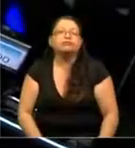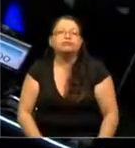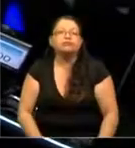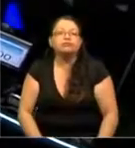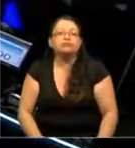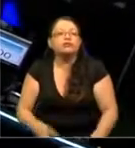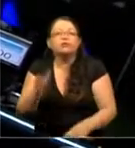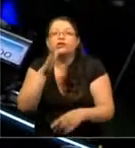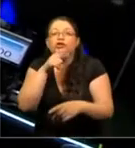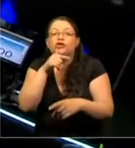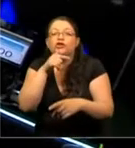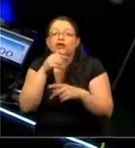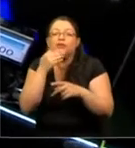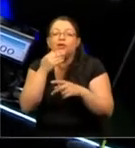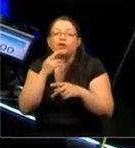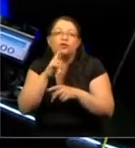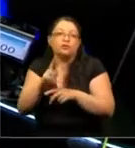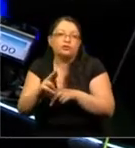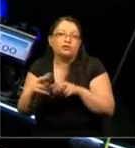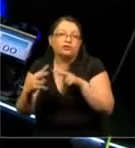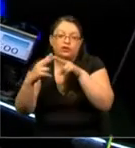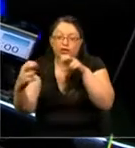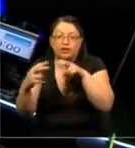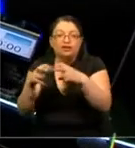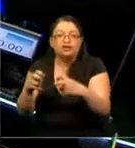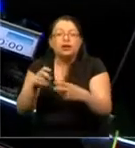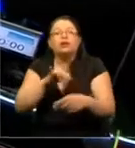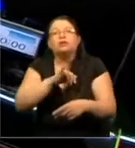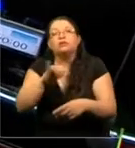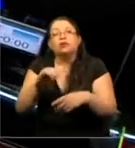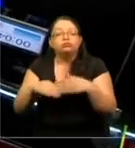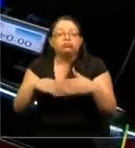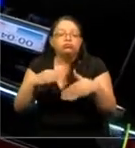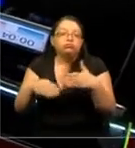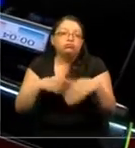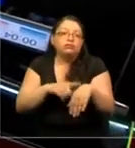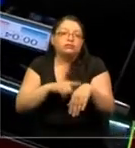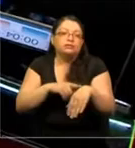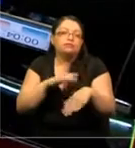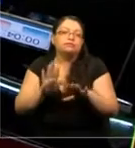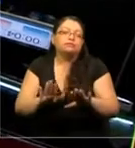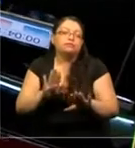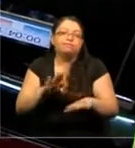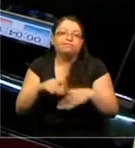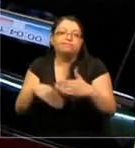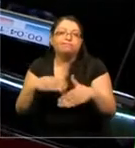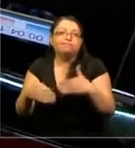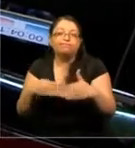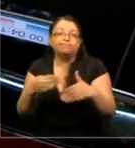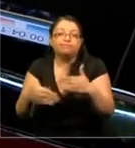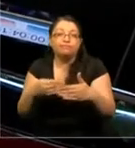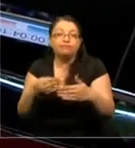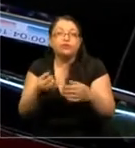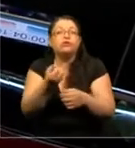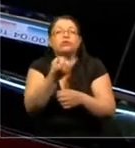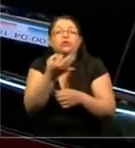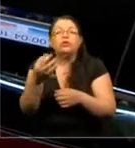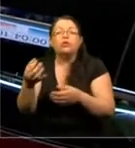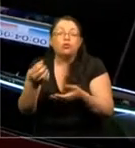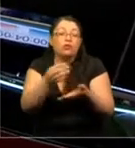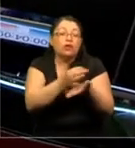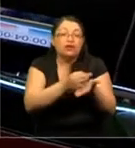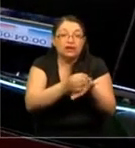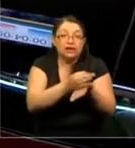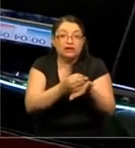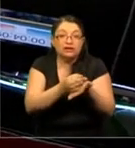presentan una respuesta eléctrica. Y a medida que esperamos más tiempo en nuestro protocolo de diferenciación, el número de células que se vuelven